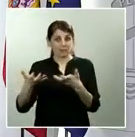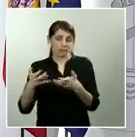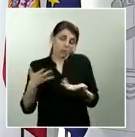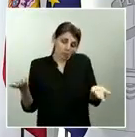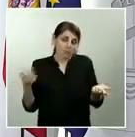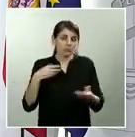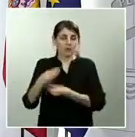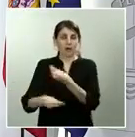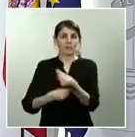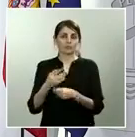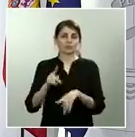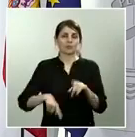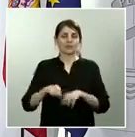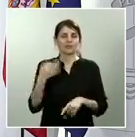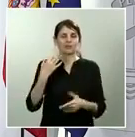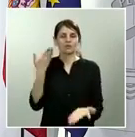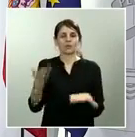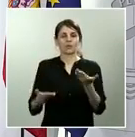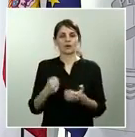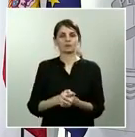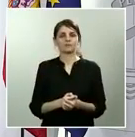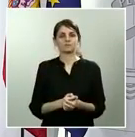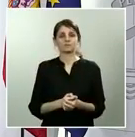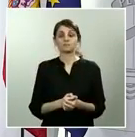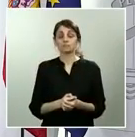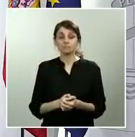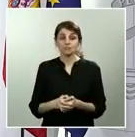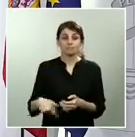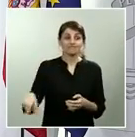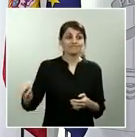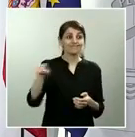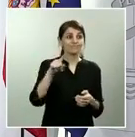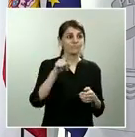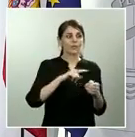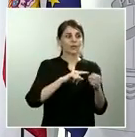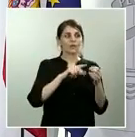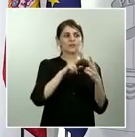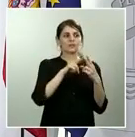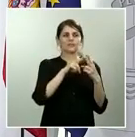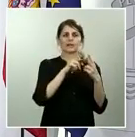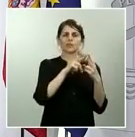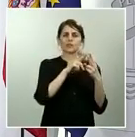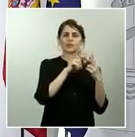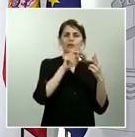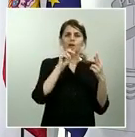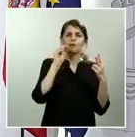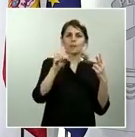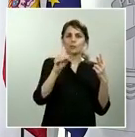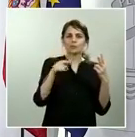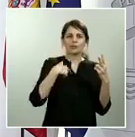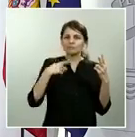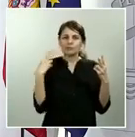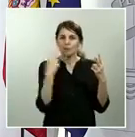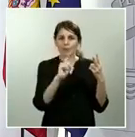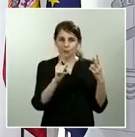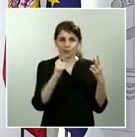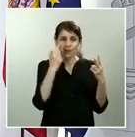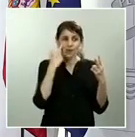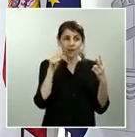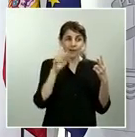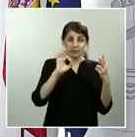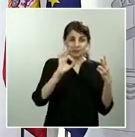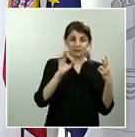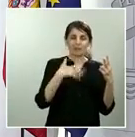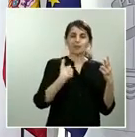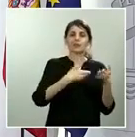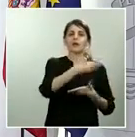que creen que por distintas circunstancias no han sido respondidas a sus preguntas o no se han podido plantear correctamente en concreto político no sé si está